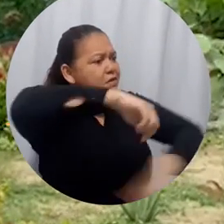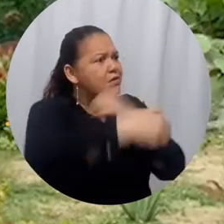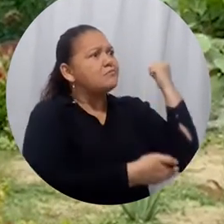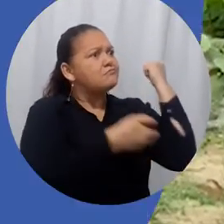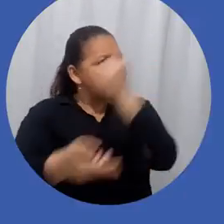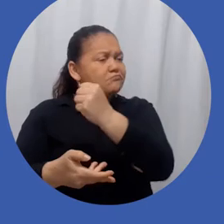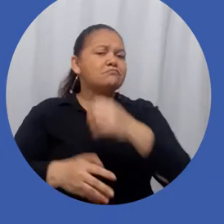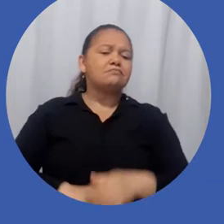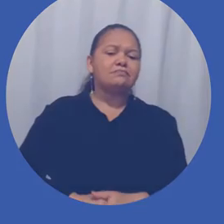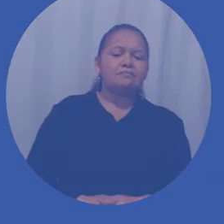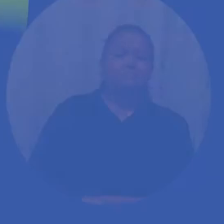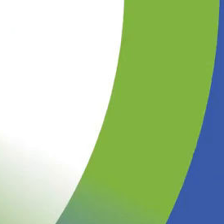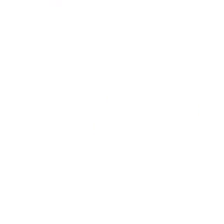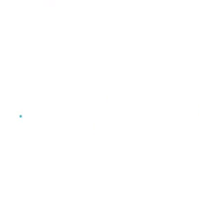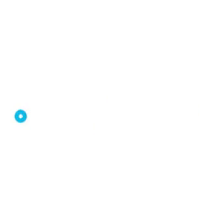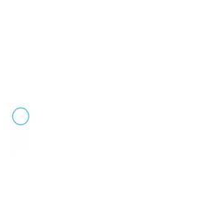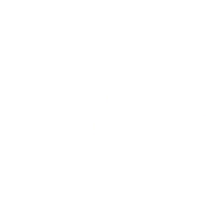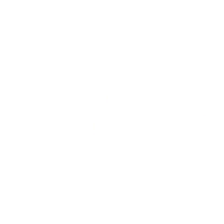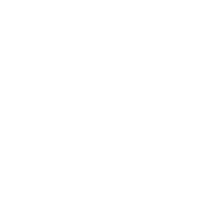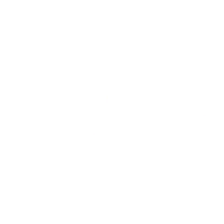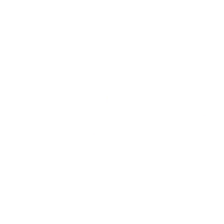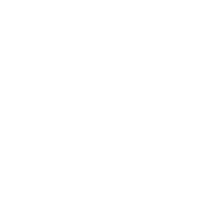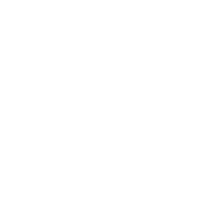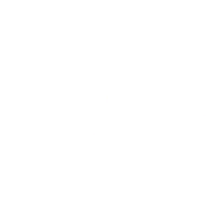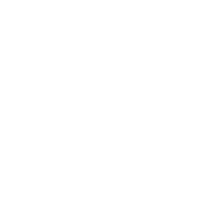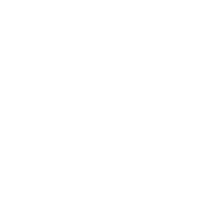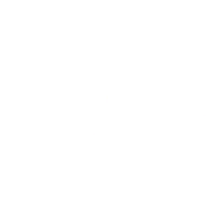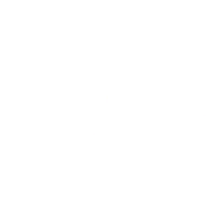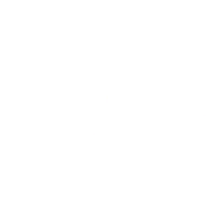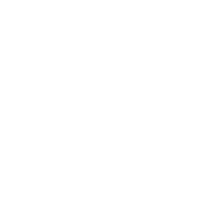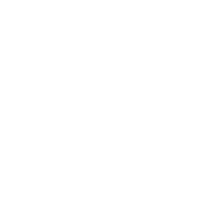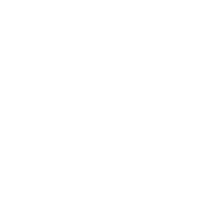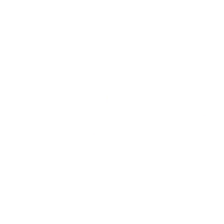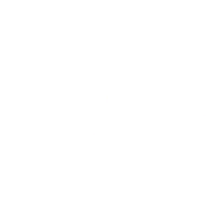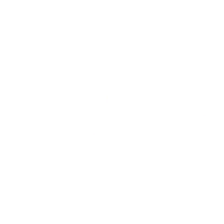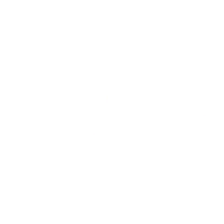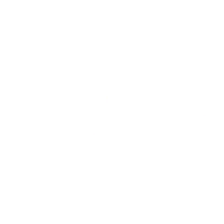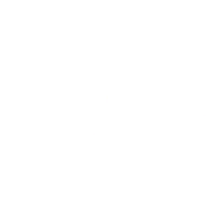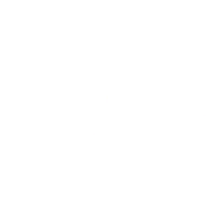de Hacienda. Universidad del Matalén, aún más incluyente e innovadora.